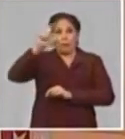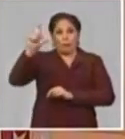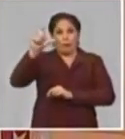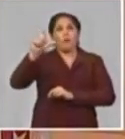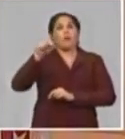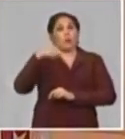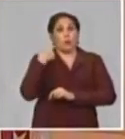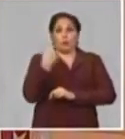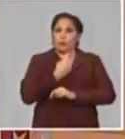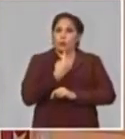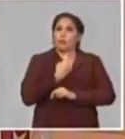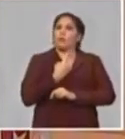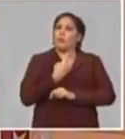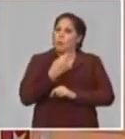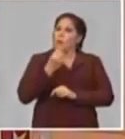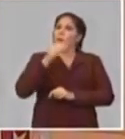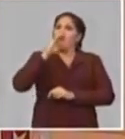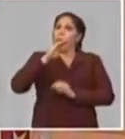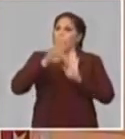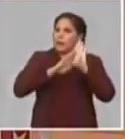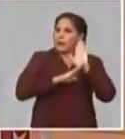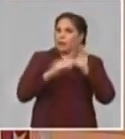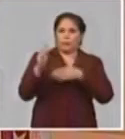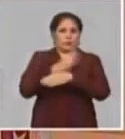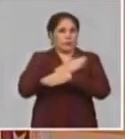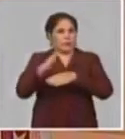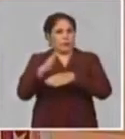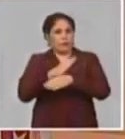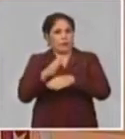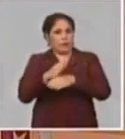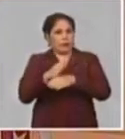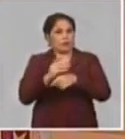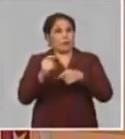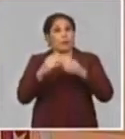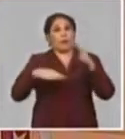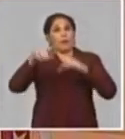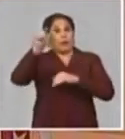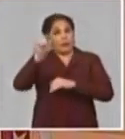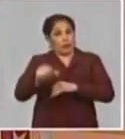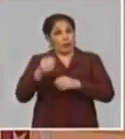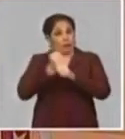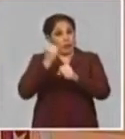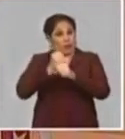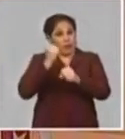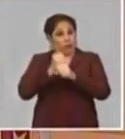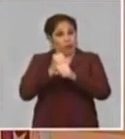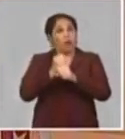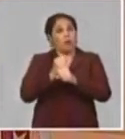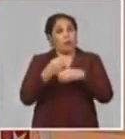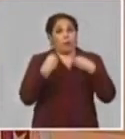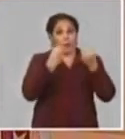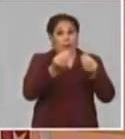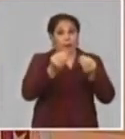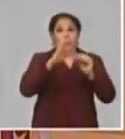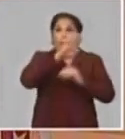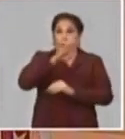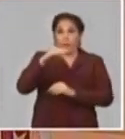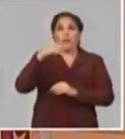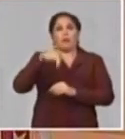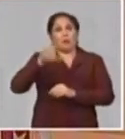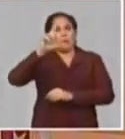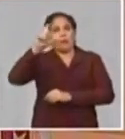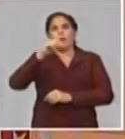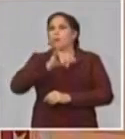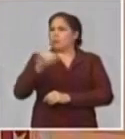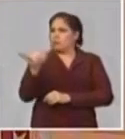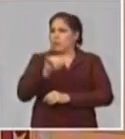aplicado las medidas establecidas por el Ministerio de Trabajo y Seguridad Social y ha aplicado, por ejemplo,